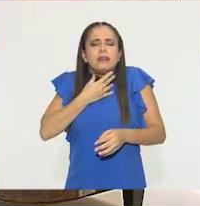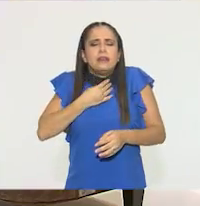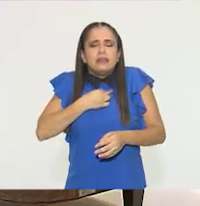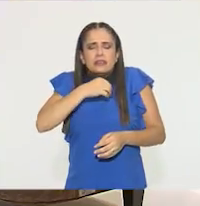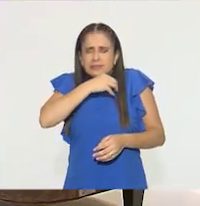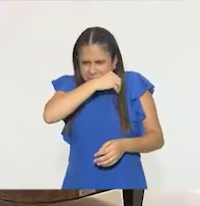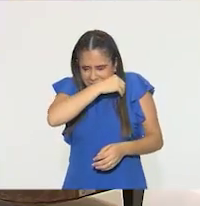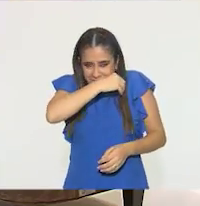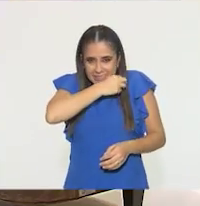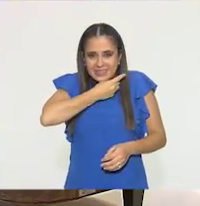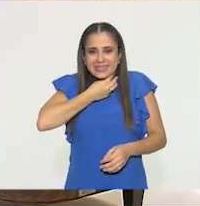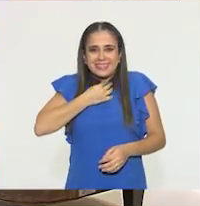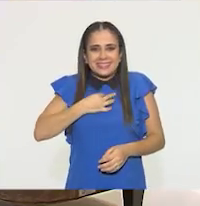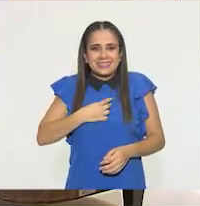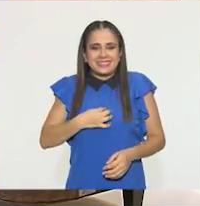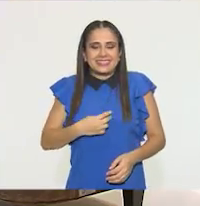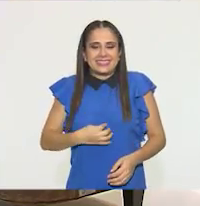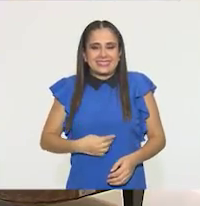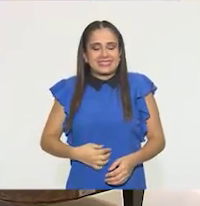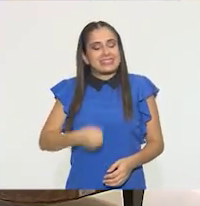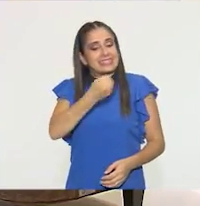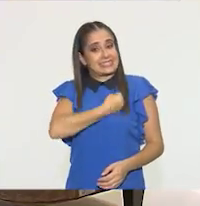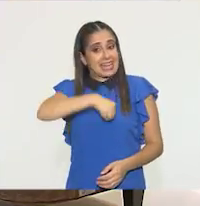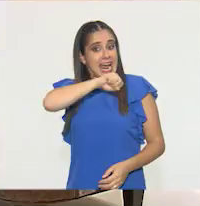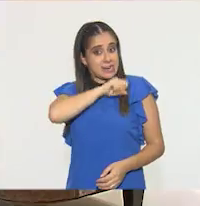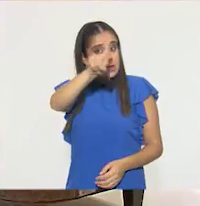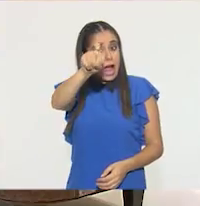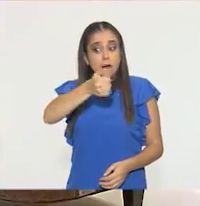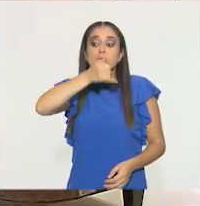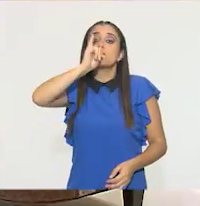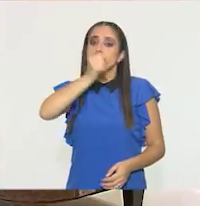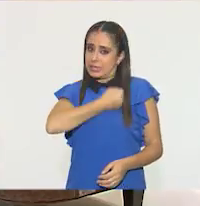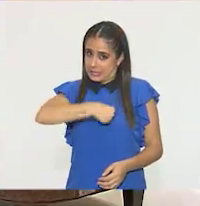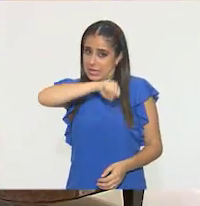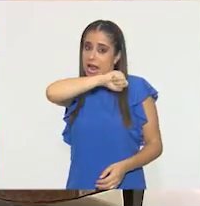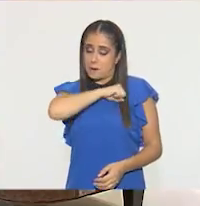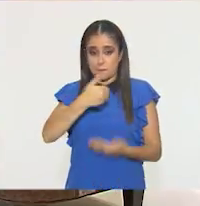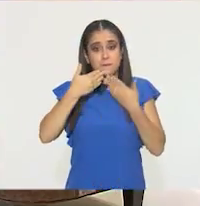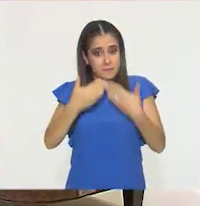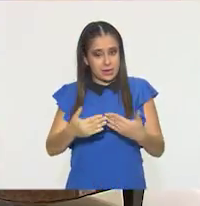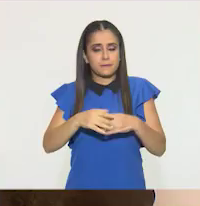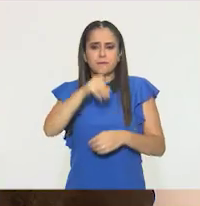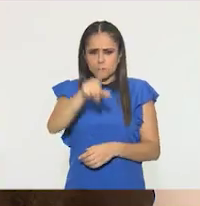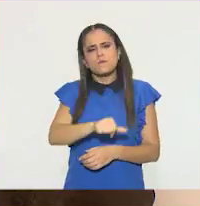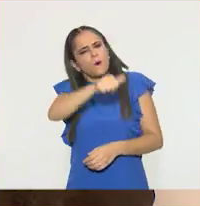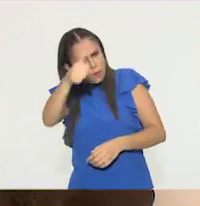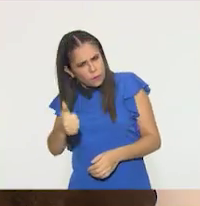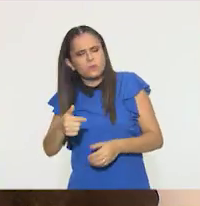se siente fresco y de hecho es cómodo, muy saludable el agua. Volvemos a dar otro trago, amigos. Ok.